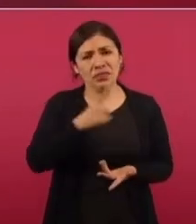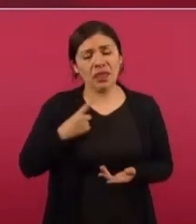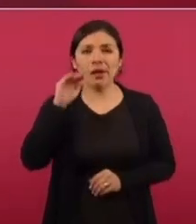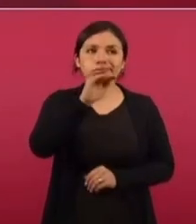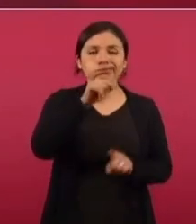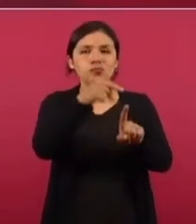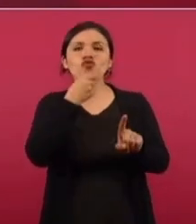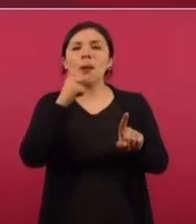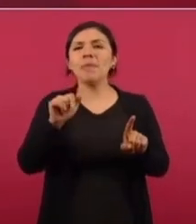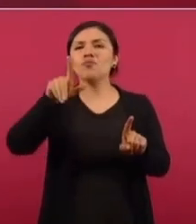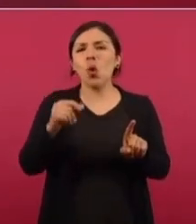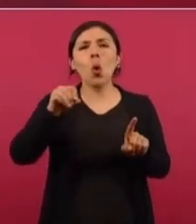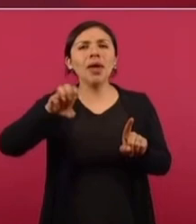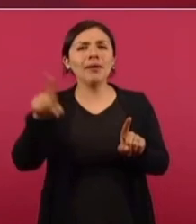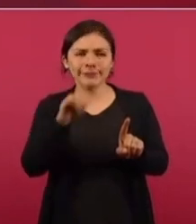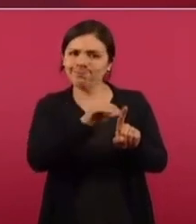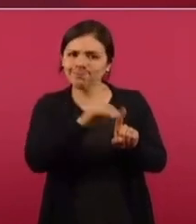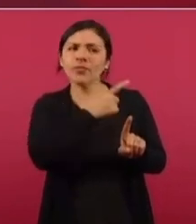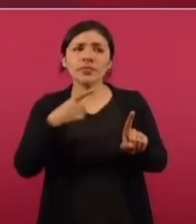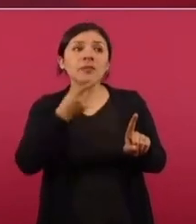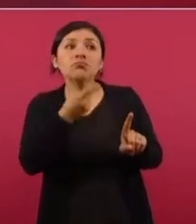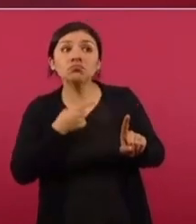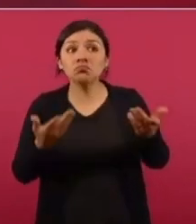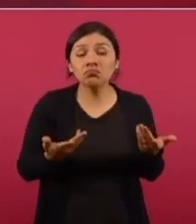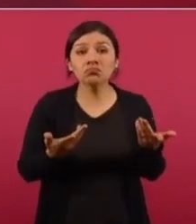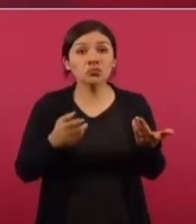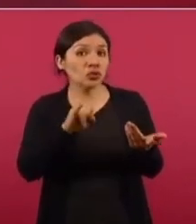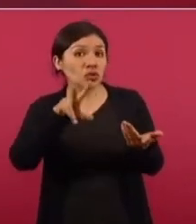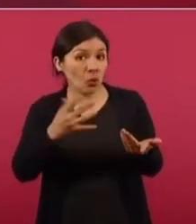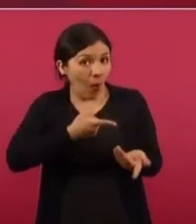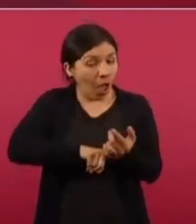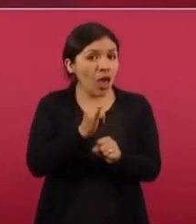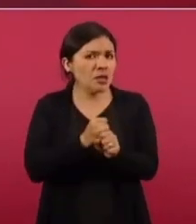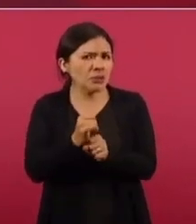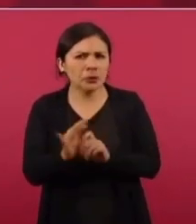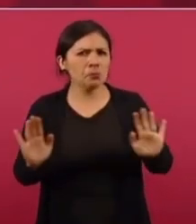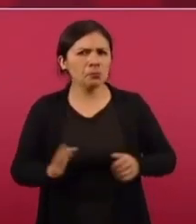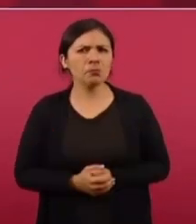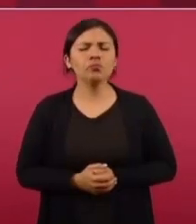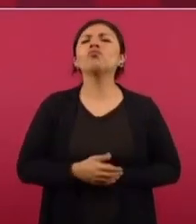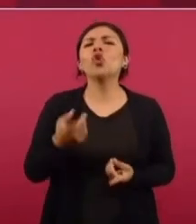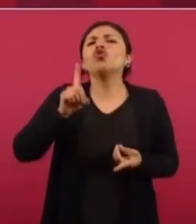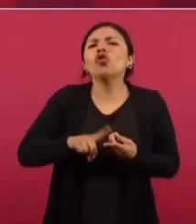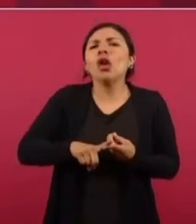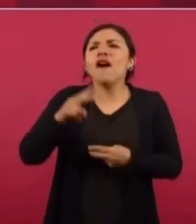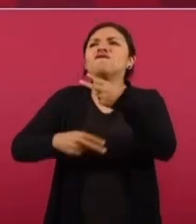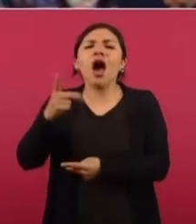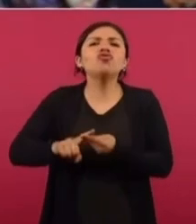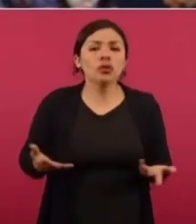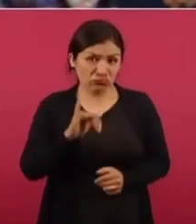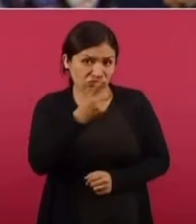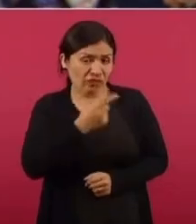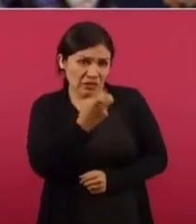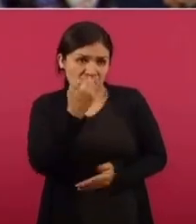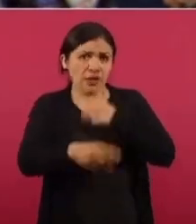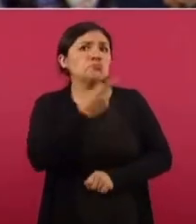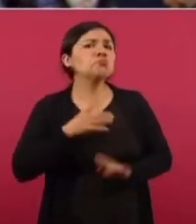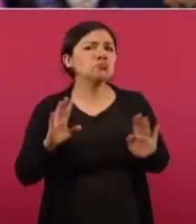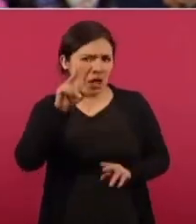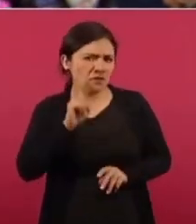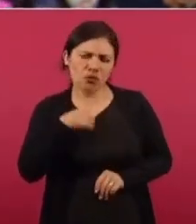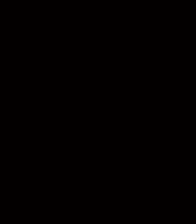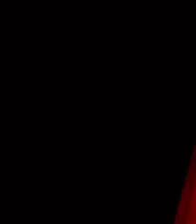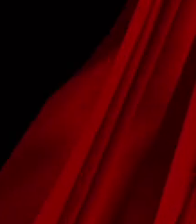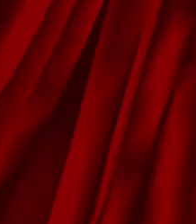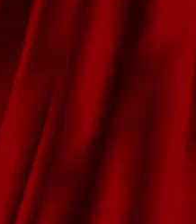pedirle a Pablo Gómez que nos diga si existe esa investigación. ¿Y en dónde está y a dónde va? Sí, que nos informe. Le agradezco, presidente. y